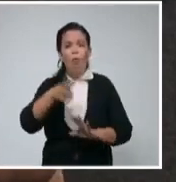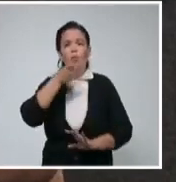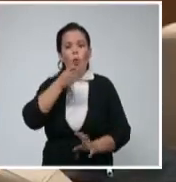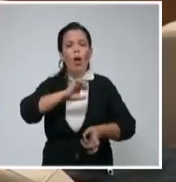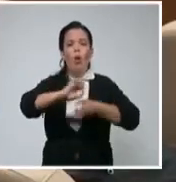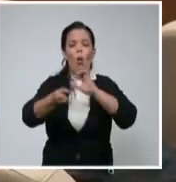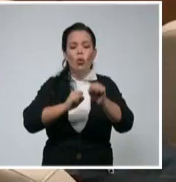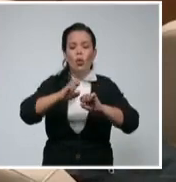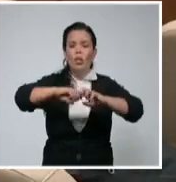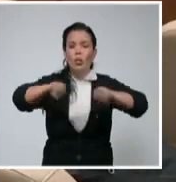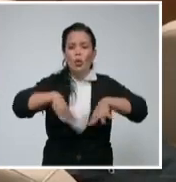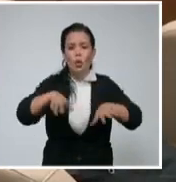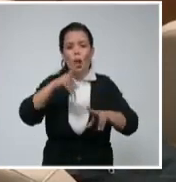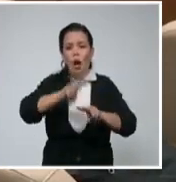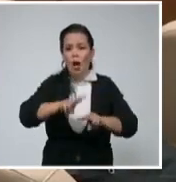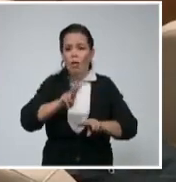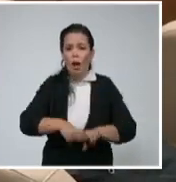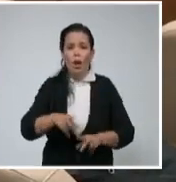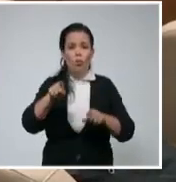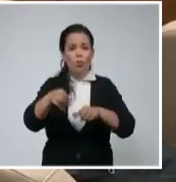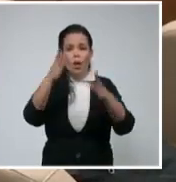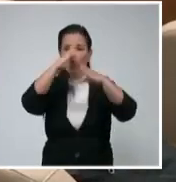No va a bajar la situación de La Habana.